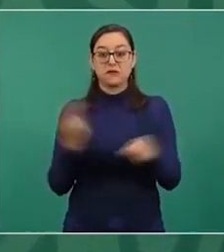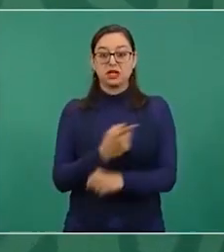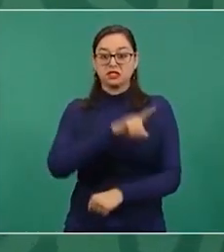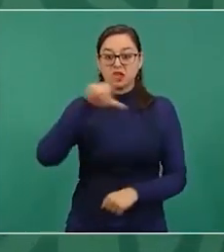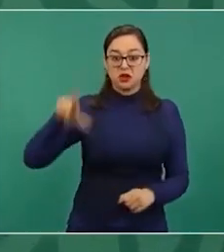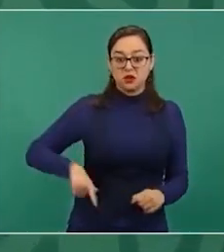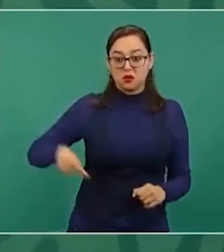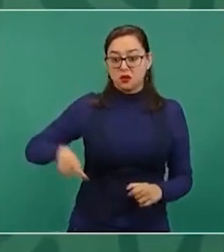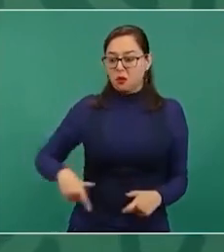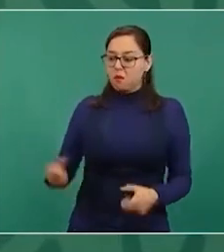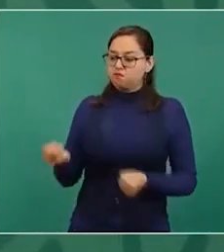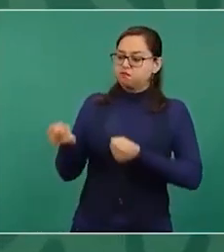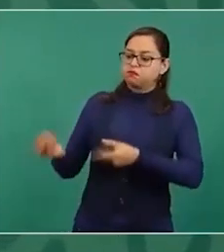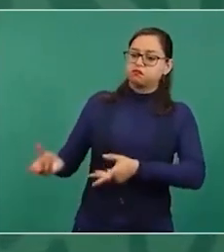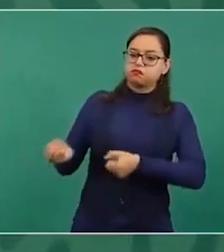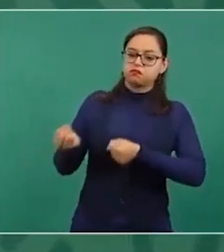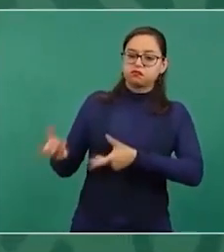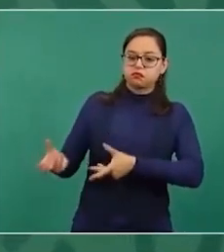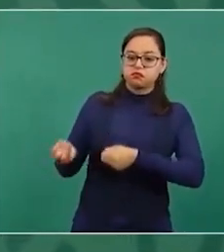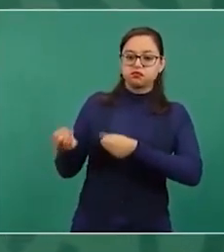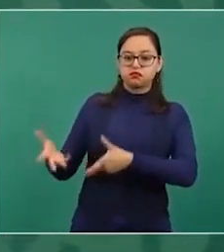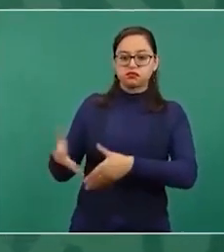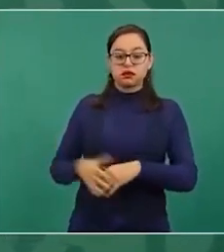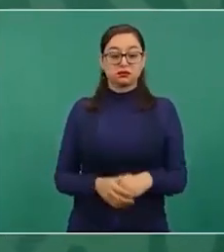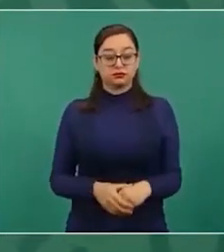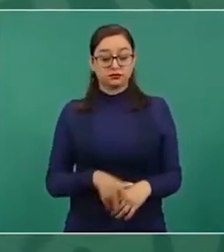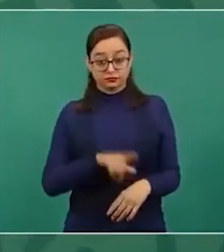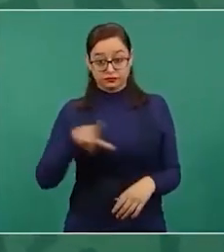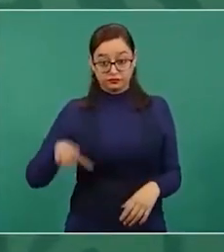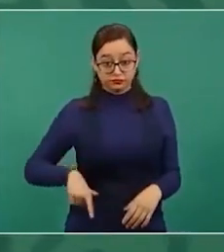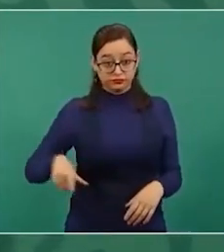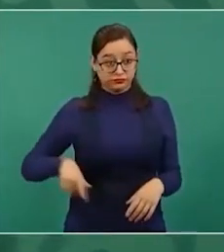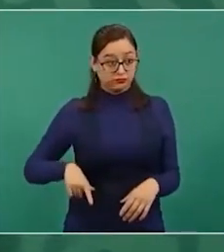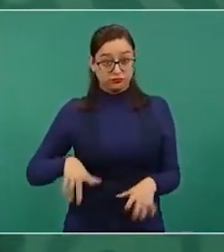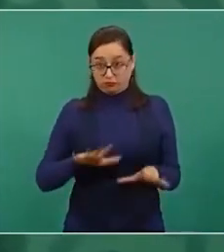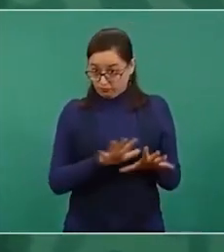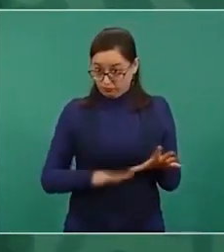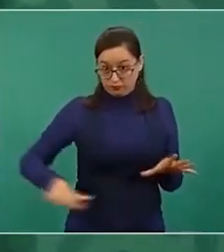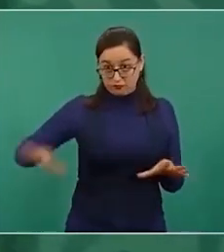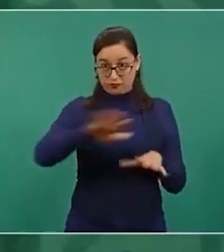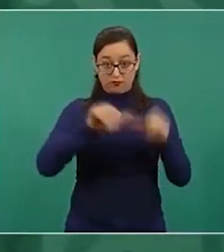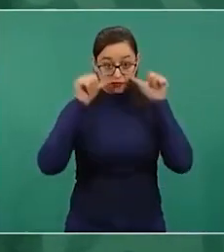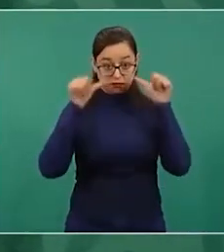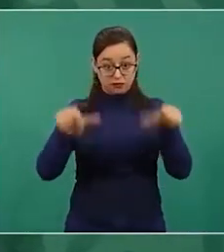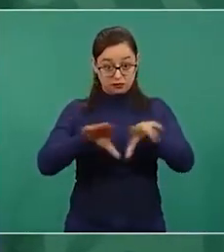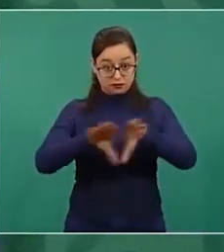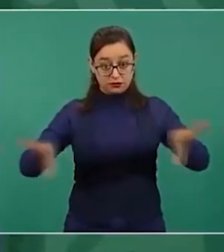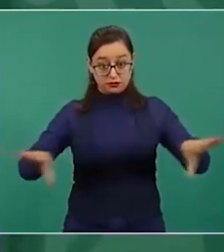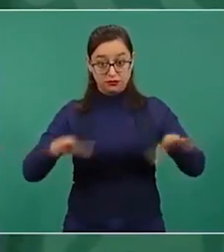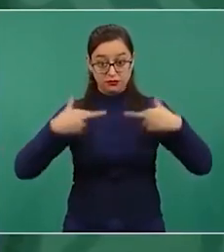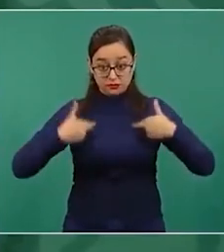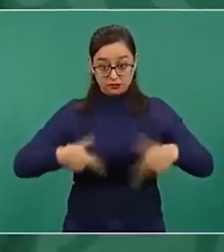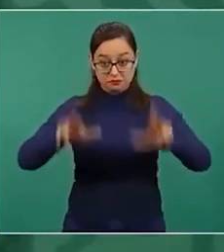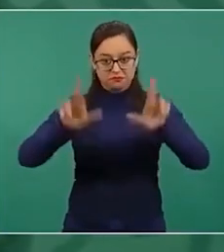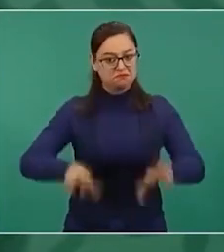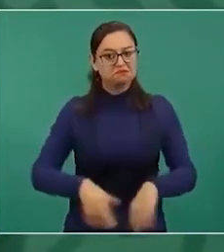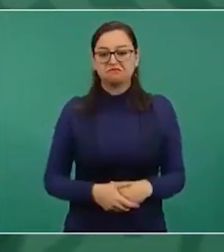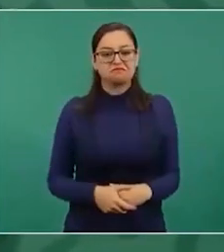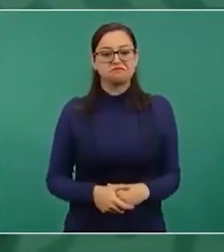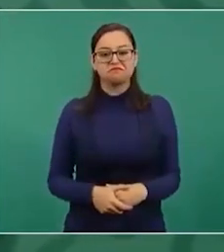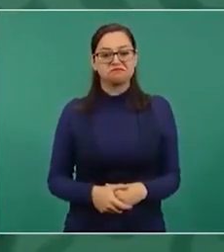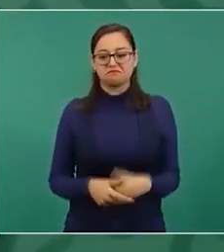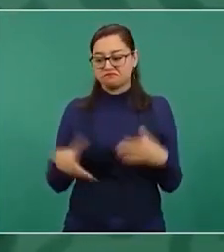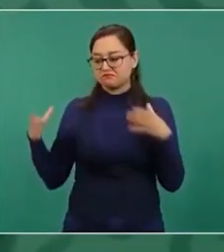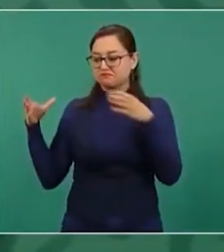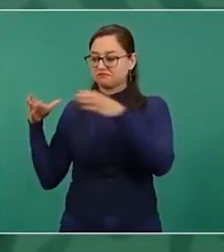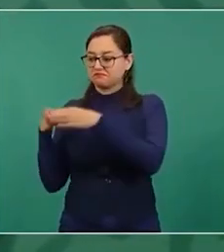gobierno y el gobierno en vez de representar a todos era un gobierno al servicio de una minoría rapaz